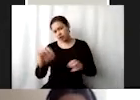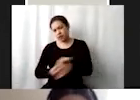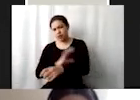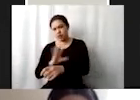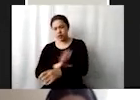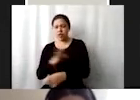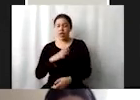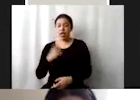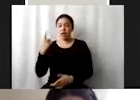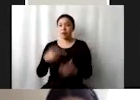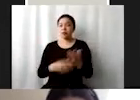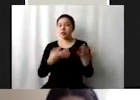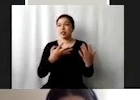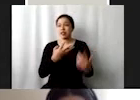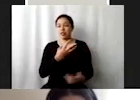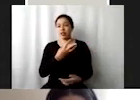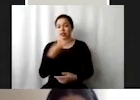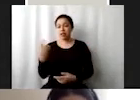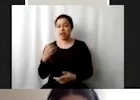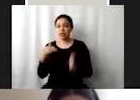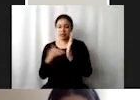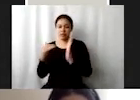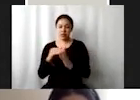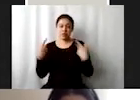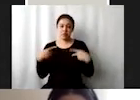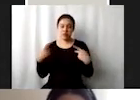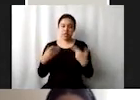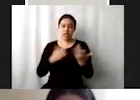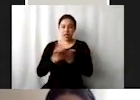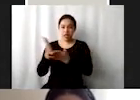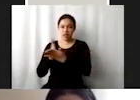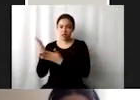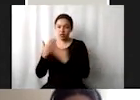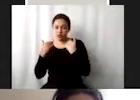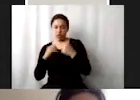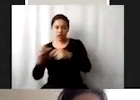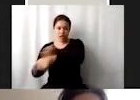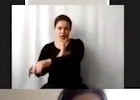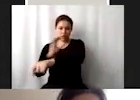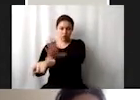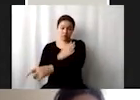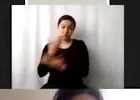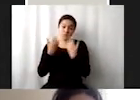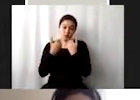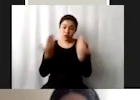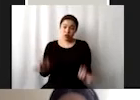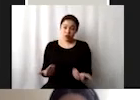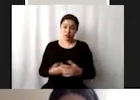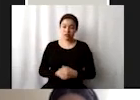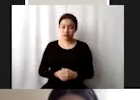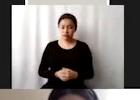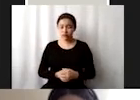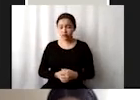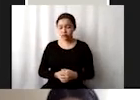1300 millones de personas que no tienen acceso por ejemplo a la electricidad y que tienen